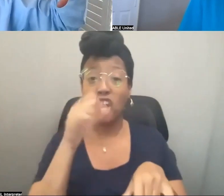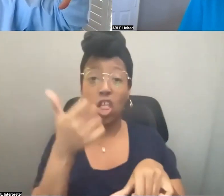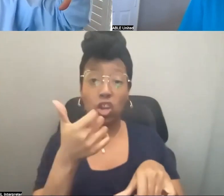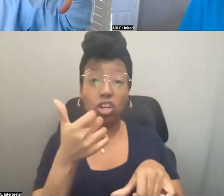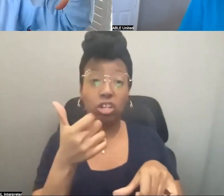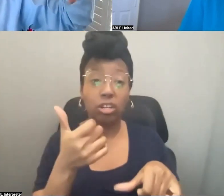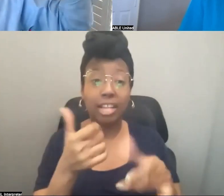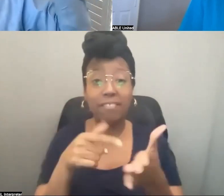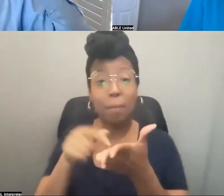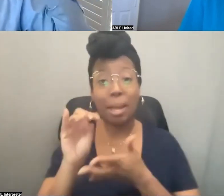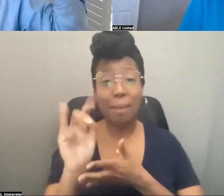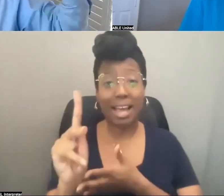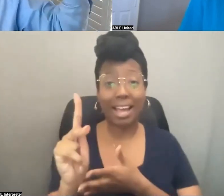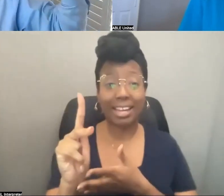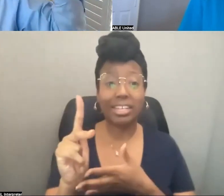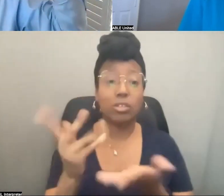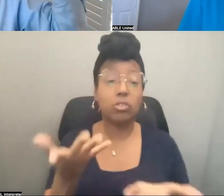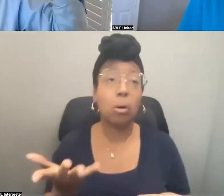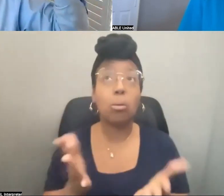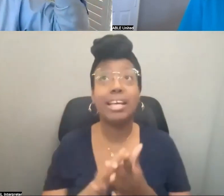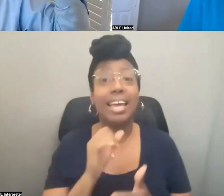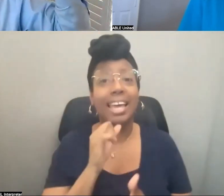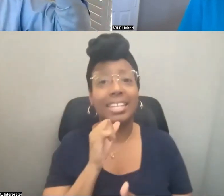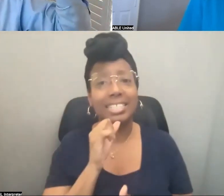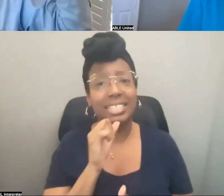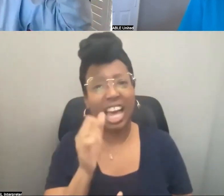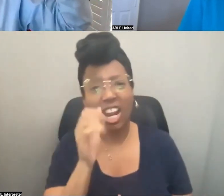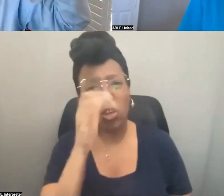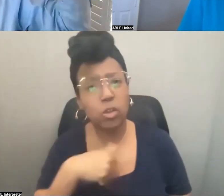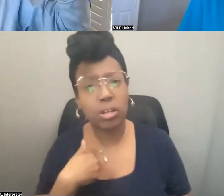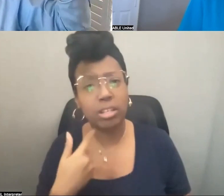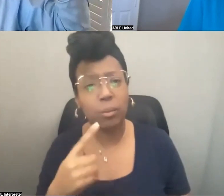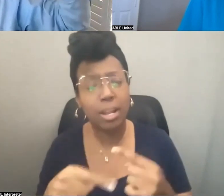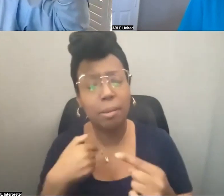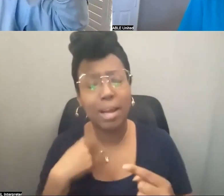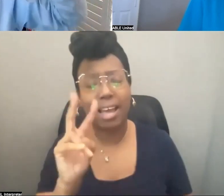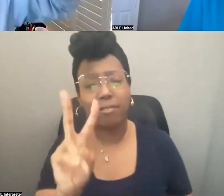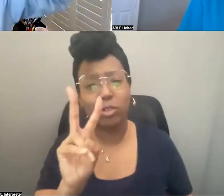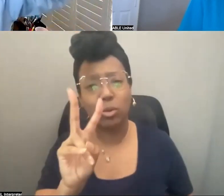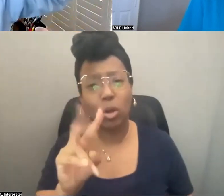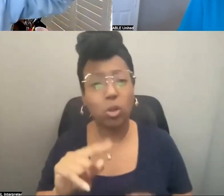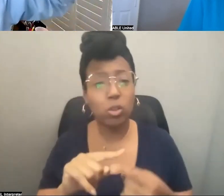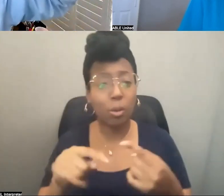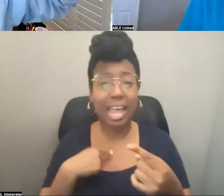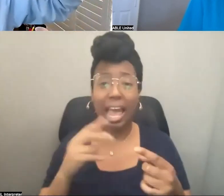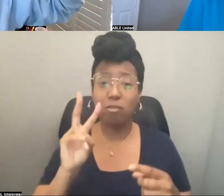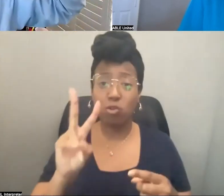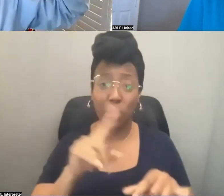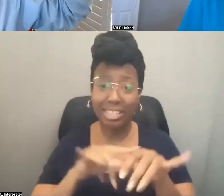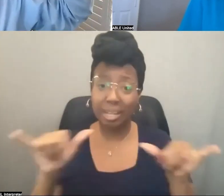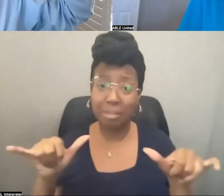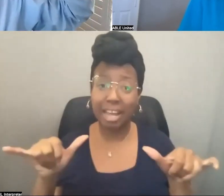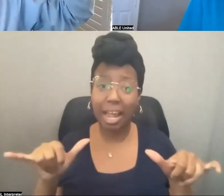tienen otro fideicomiso que tiene la previsión de payback. Es común cuando existen, cuando están,